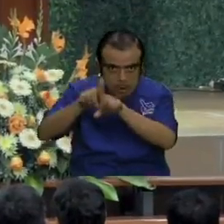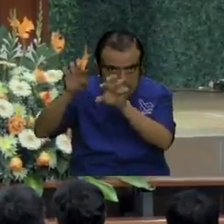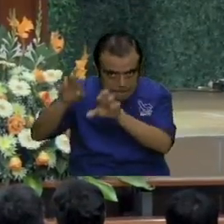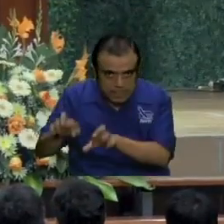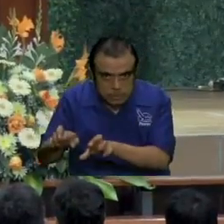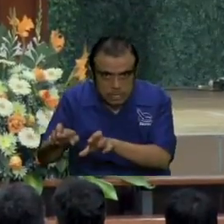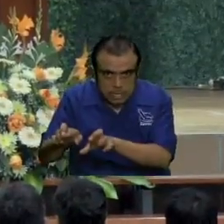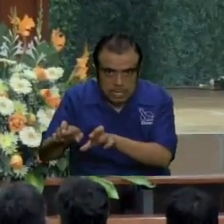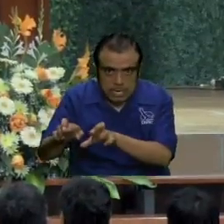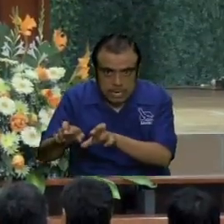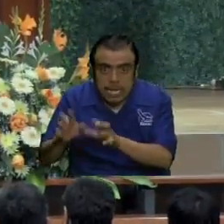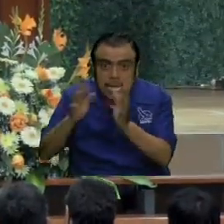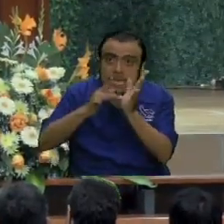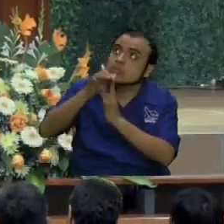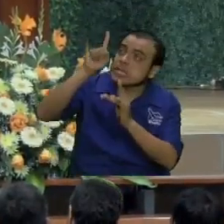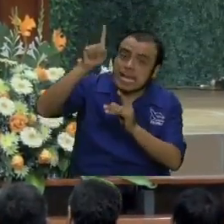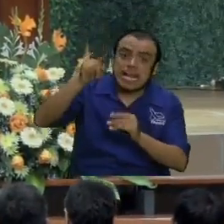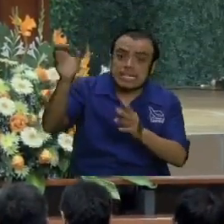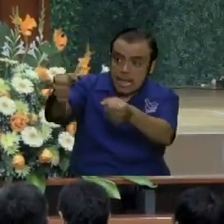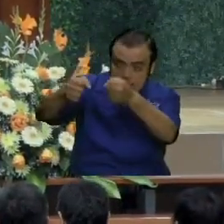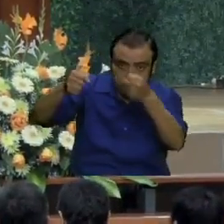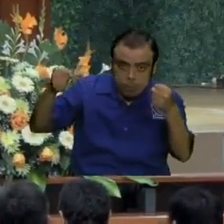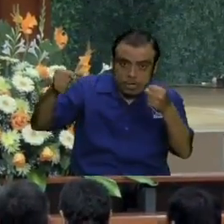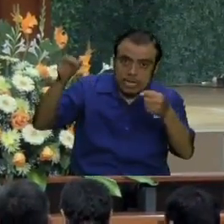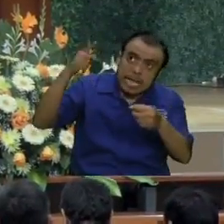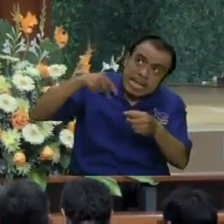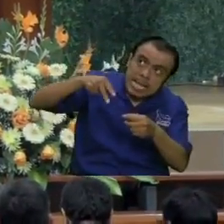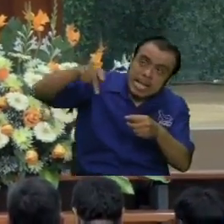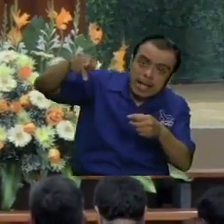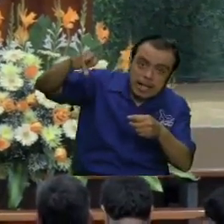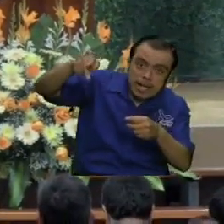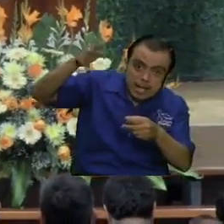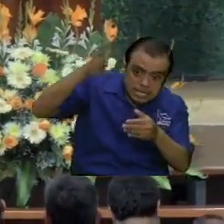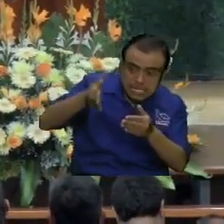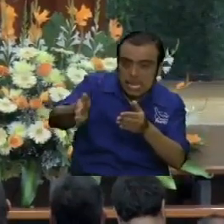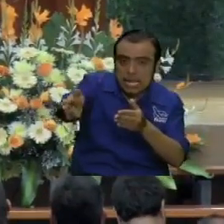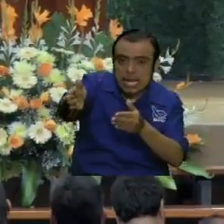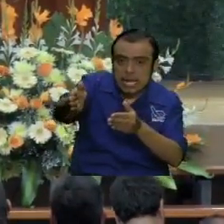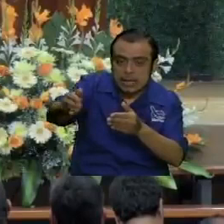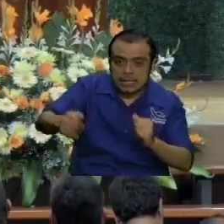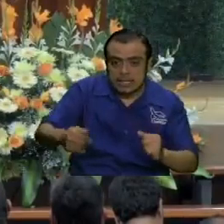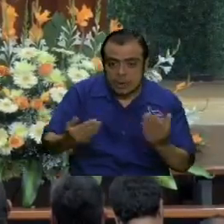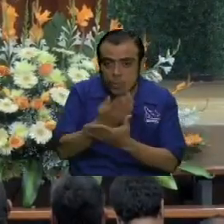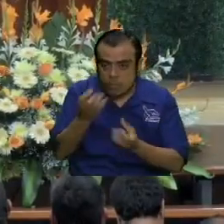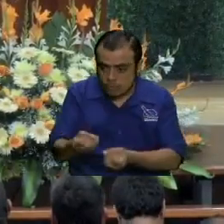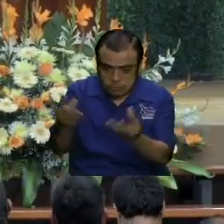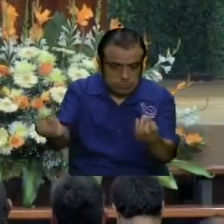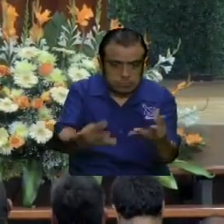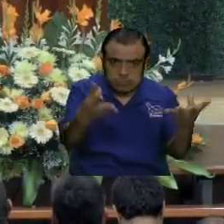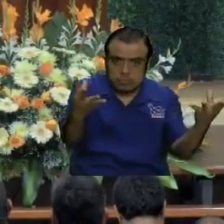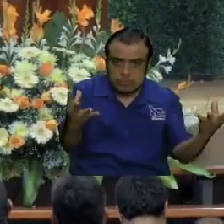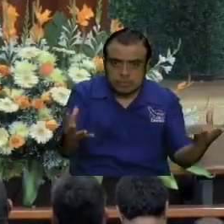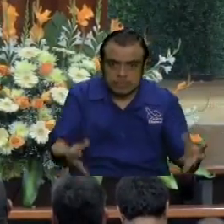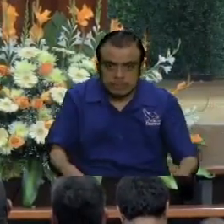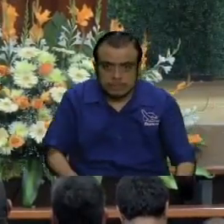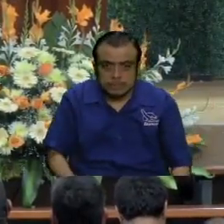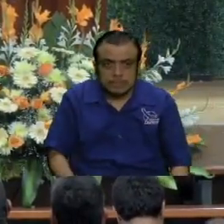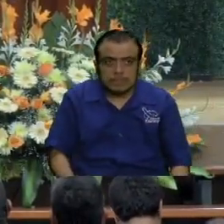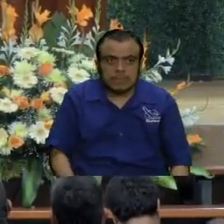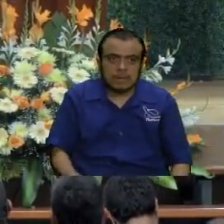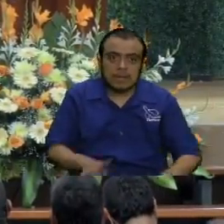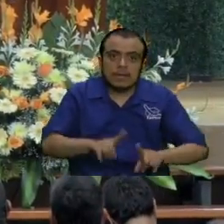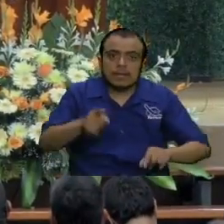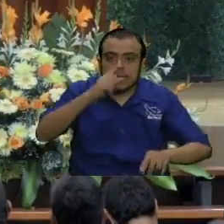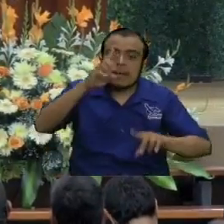yo soy la puerta el que por mi entrare entrará y saldrá y hallará nuevos pastos dijo nuestro señor pero también de